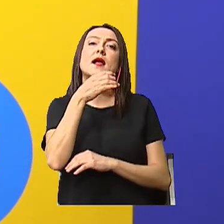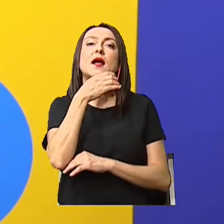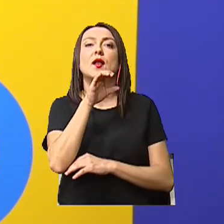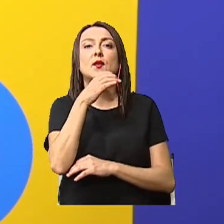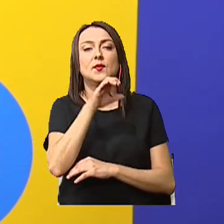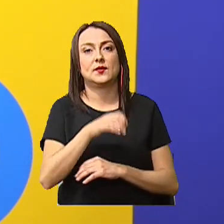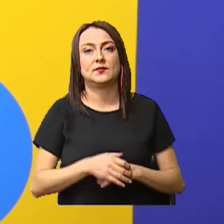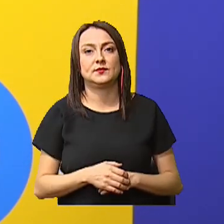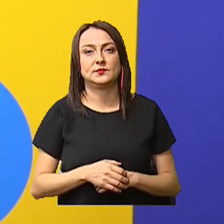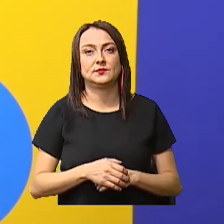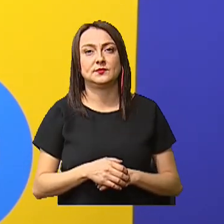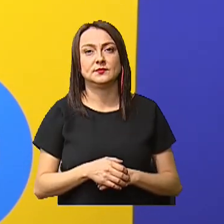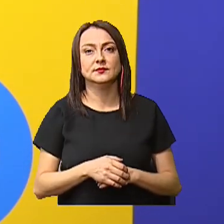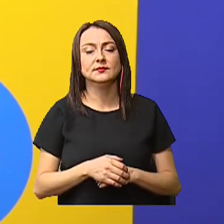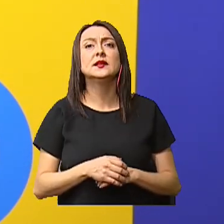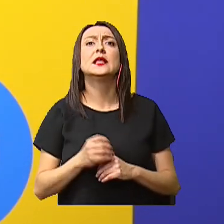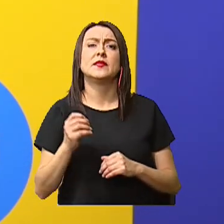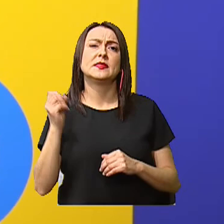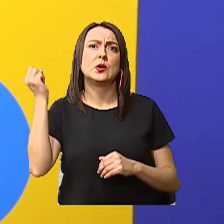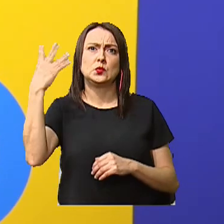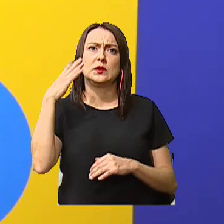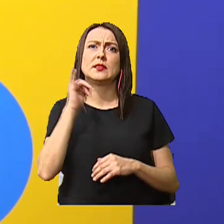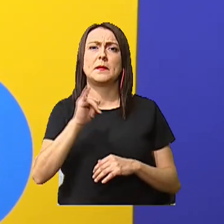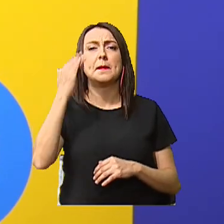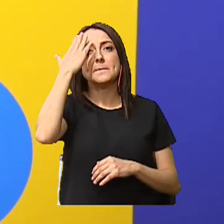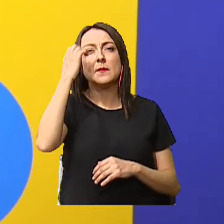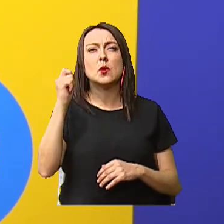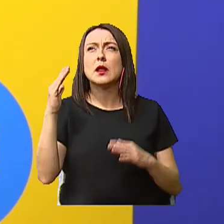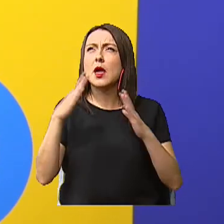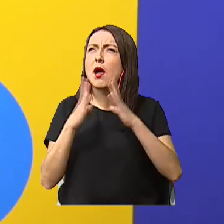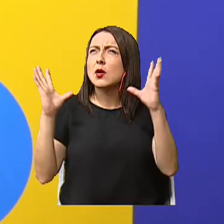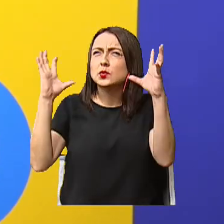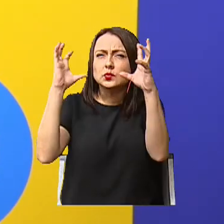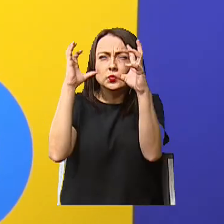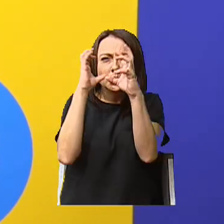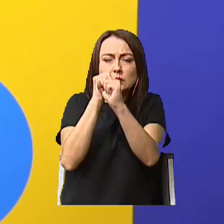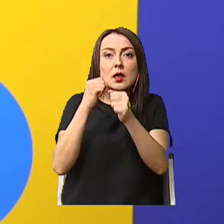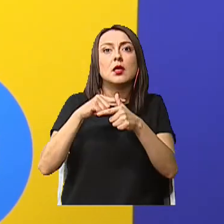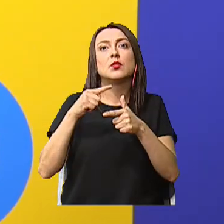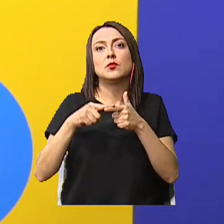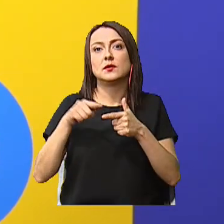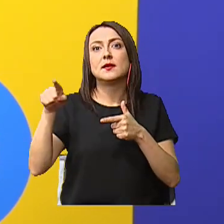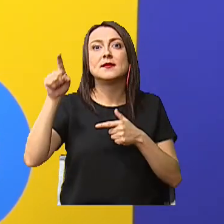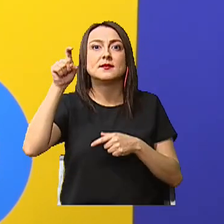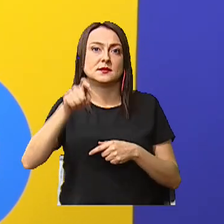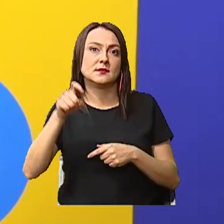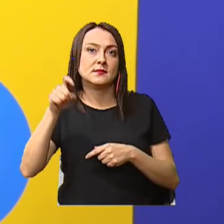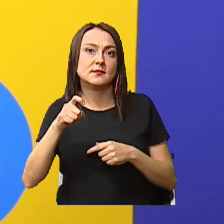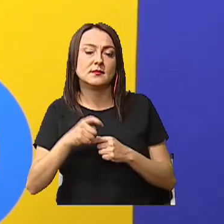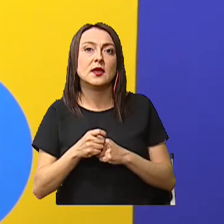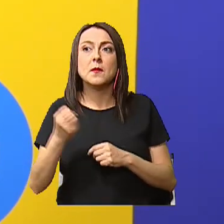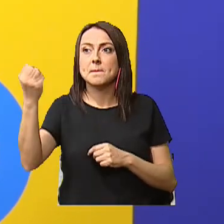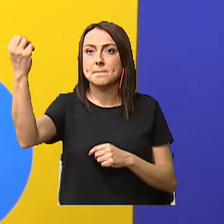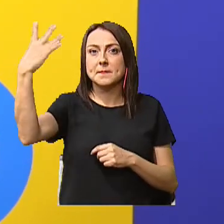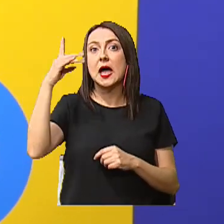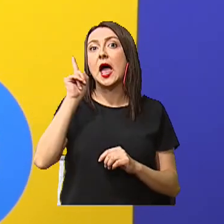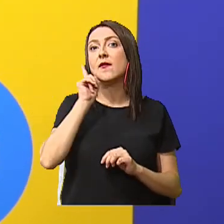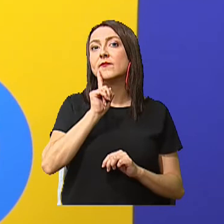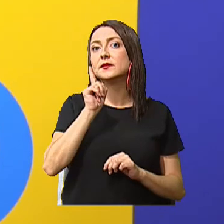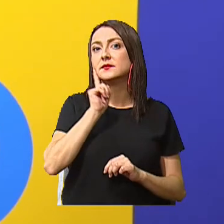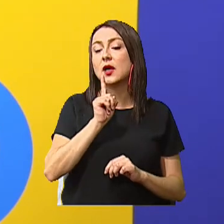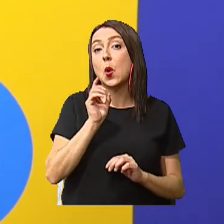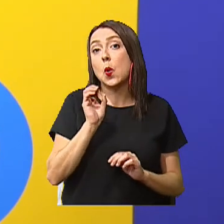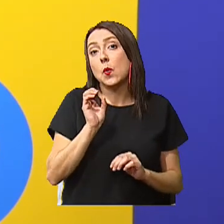Y de luz También Porque su casa Estaba oscura Entonces Iba a utilizar Ya sea Una fuente Artificial